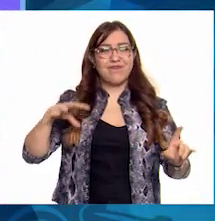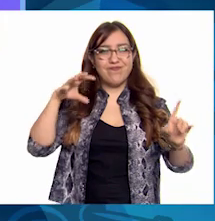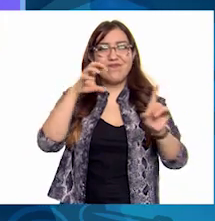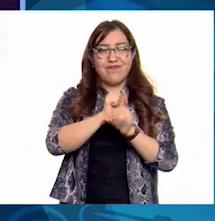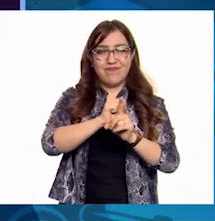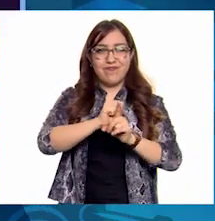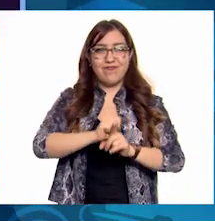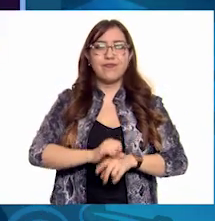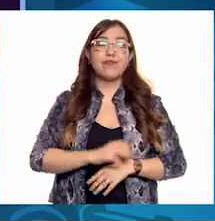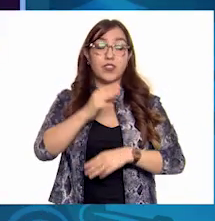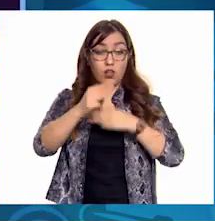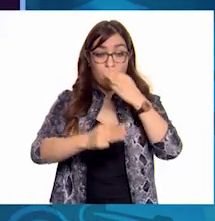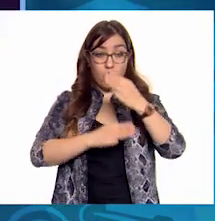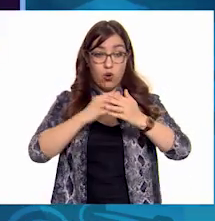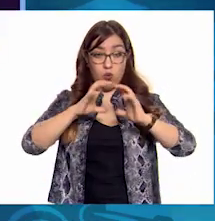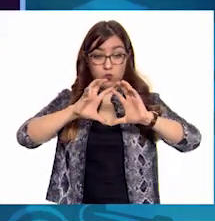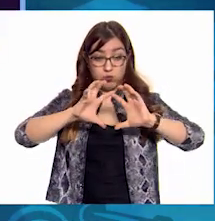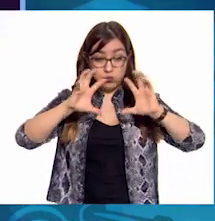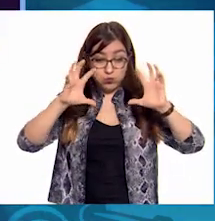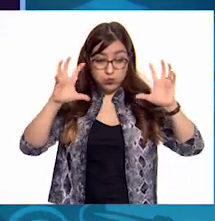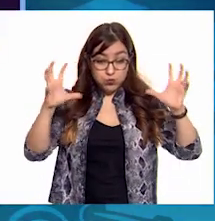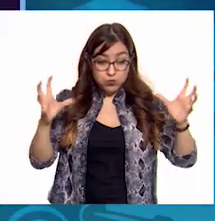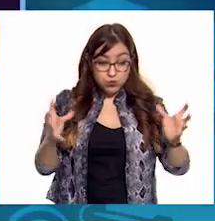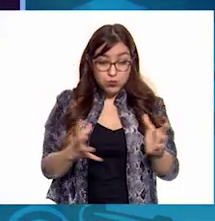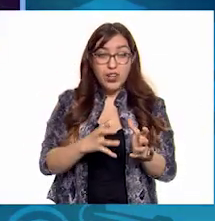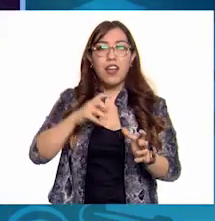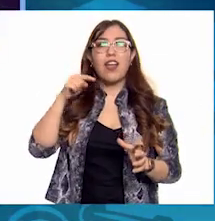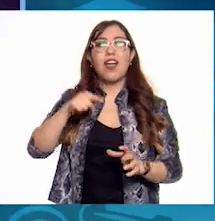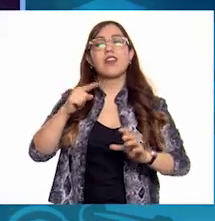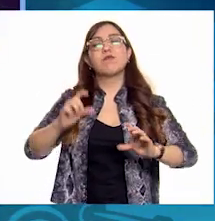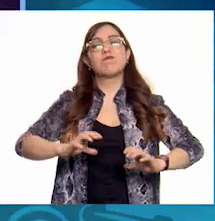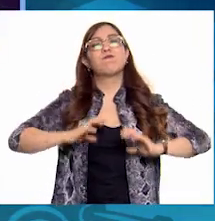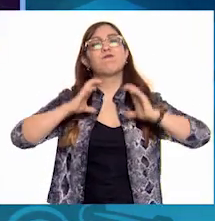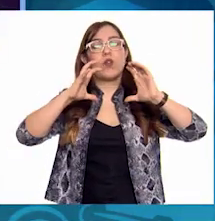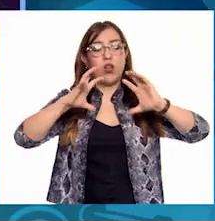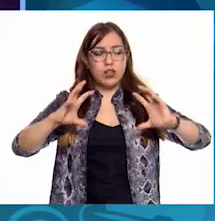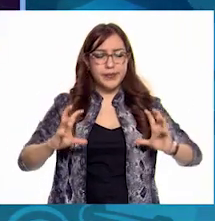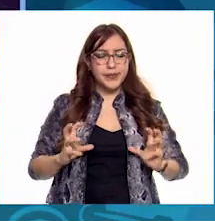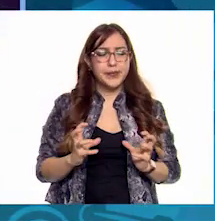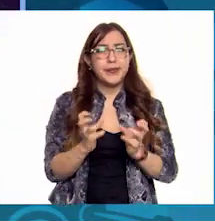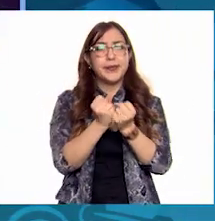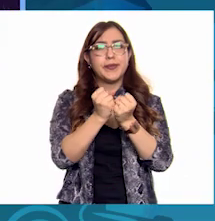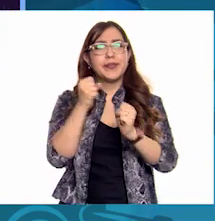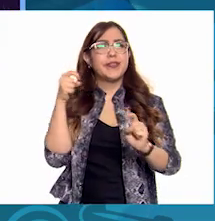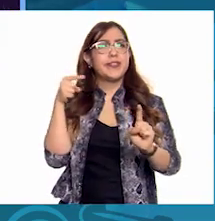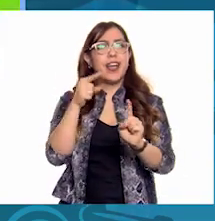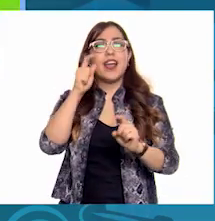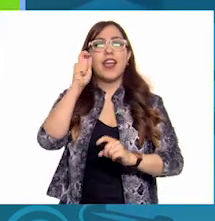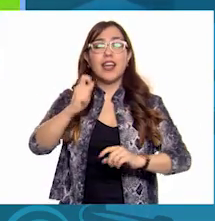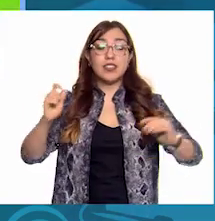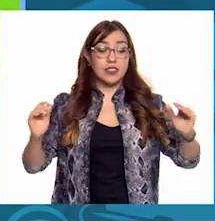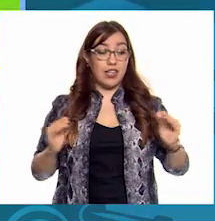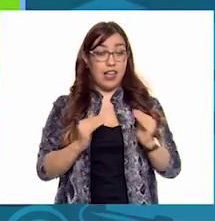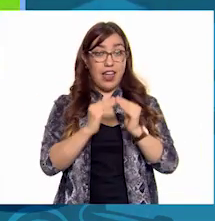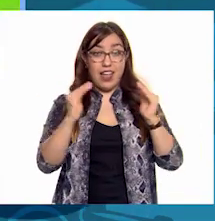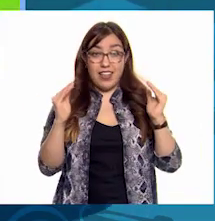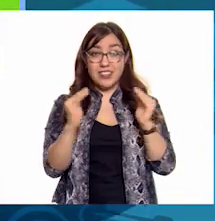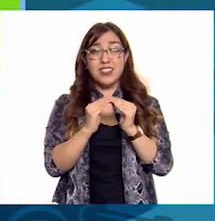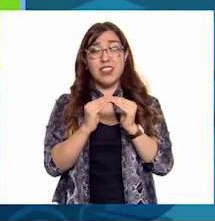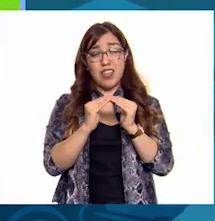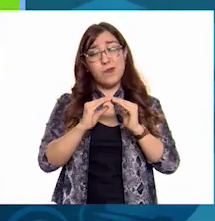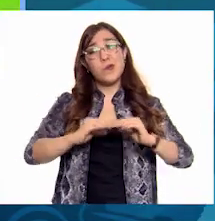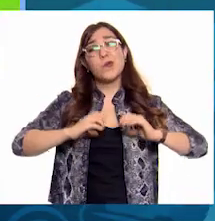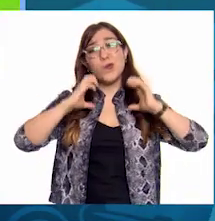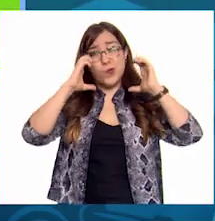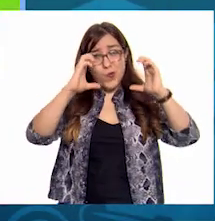Salvar la tierra que es nuestro hogar, reducir, rehusar y recifrar.